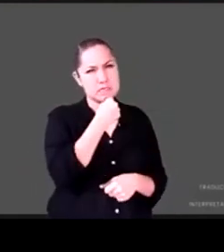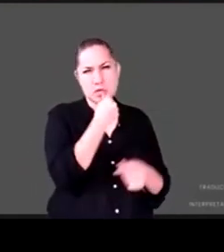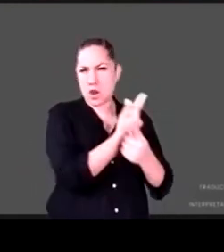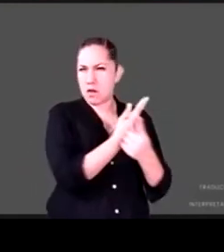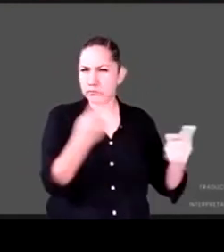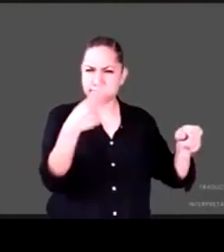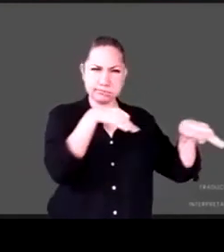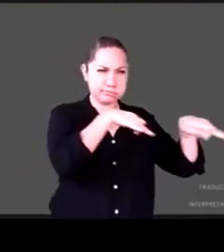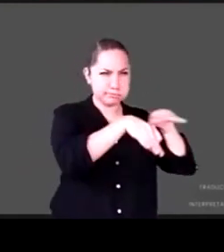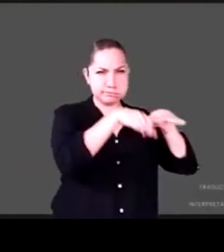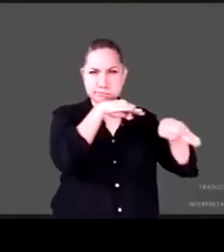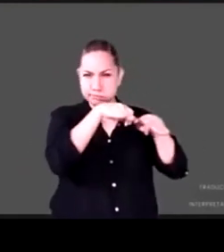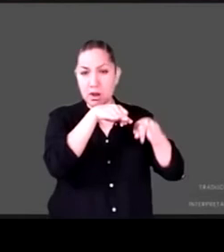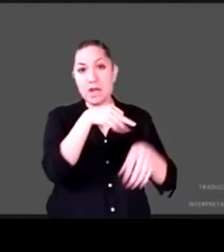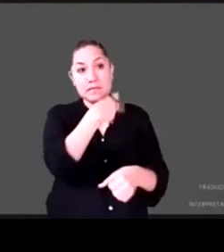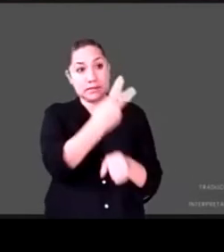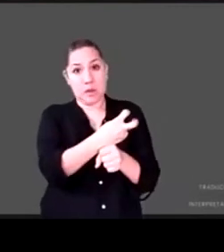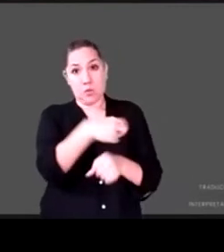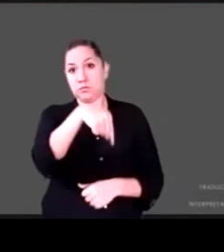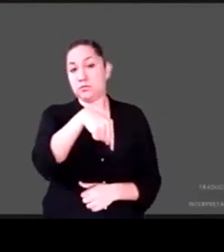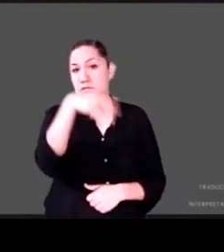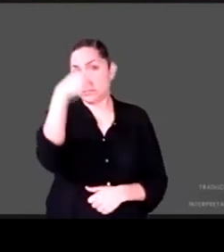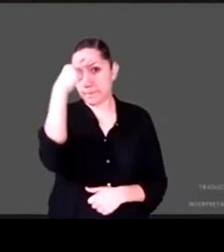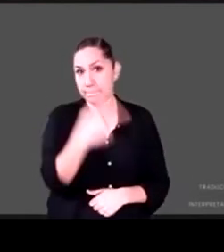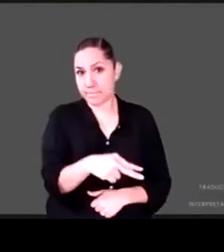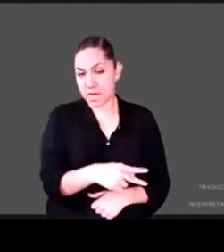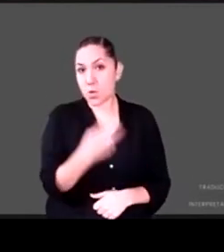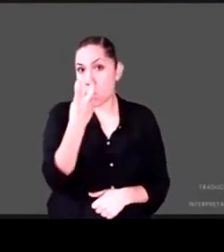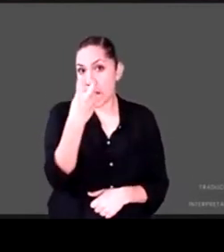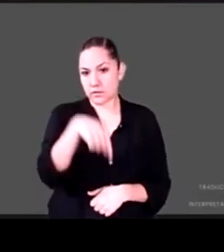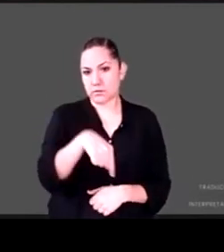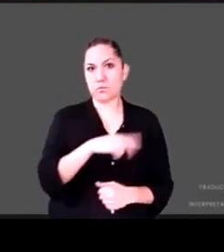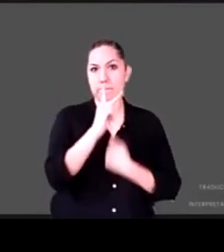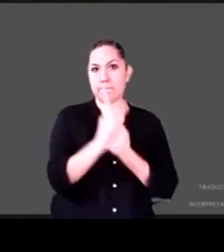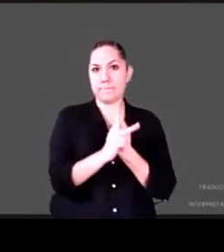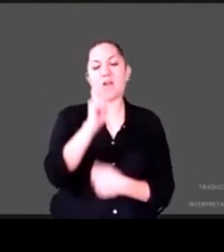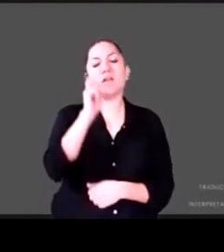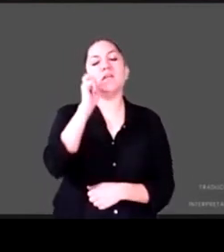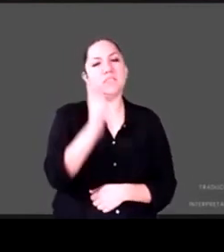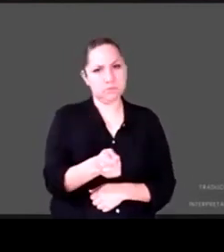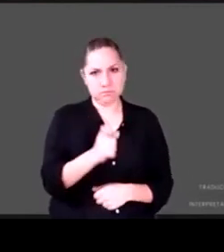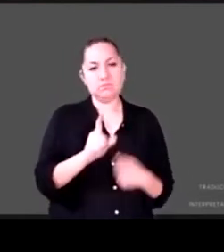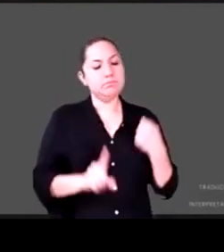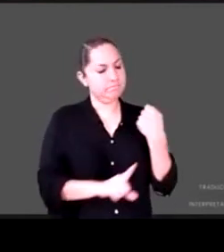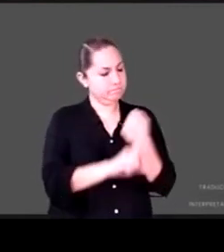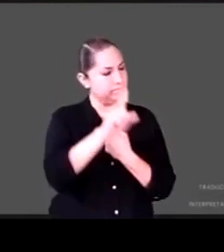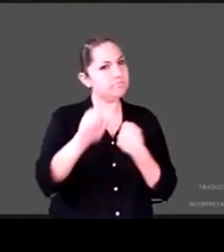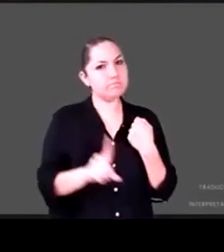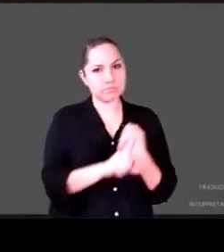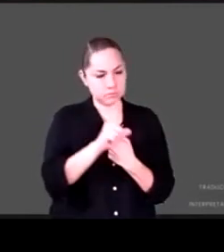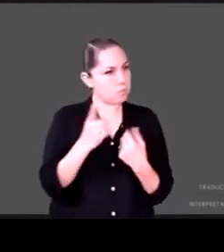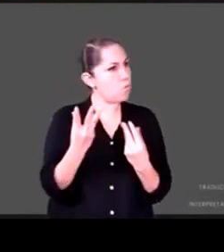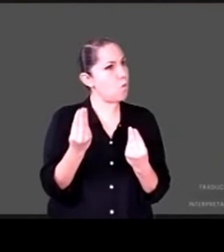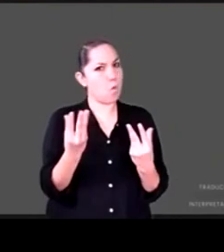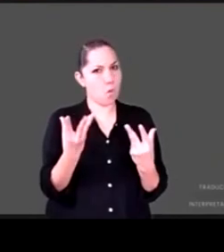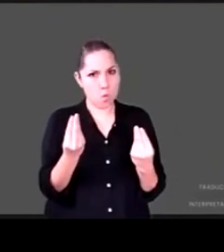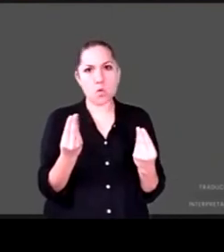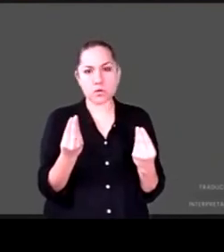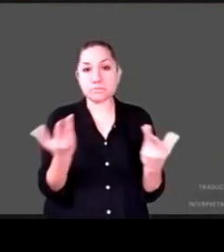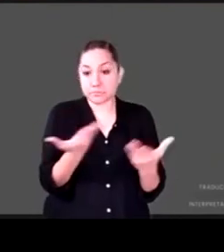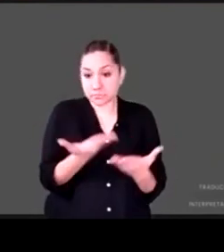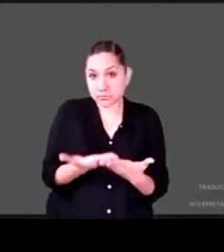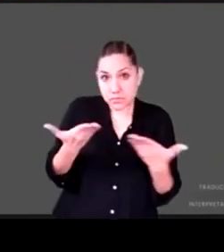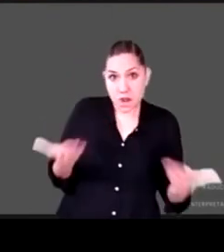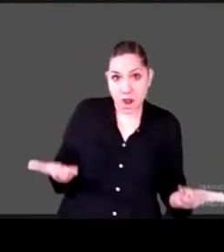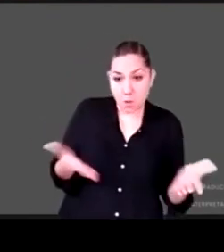problemática se presenta con mayor intensidad. Y podemos presumir también que ahora, con la pandemia del coronavirus,